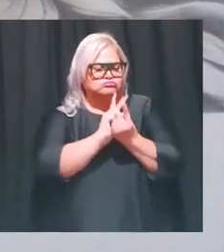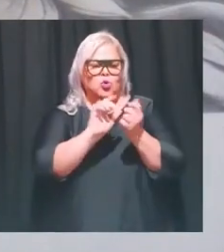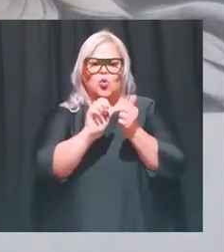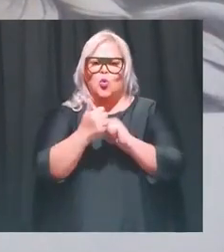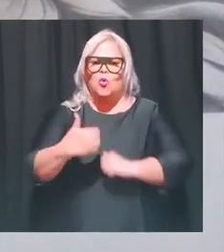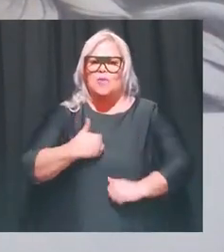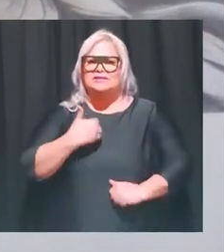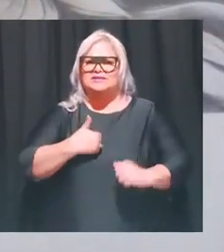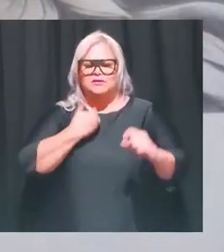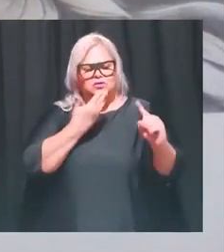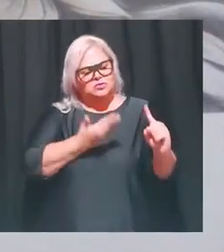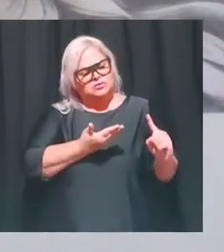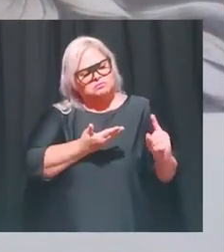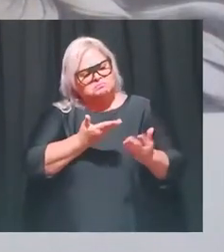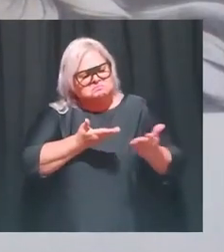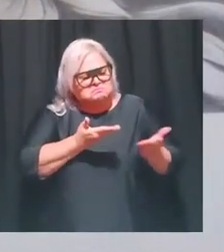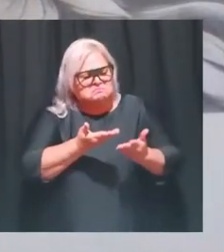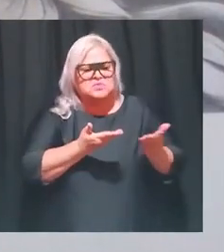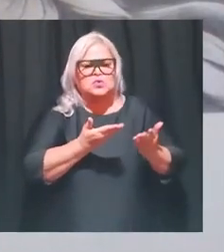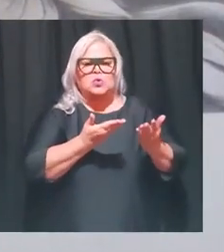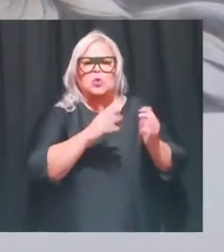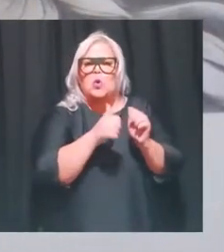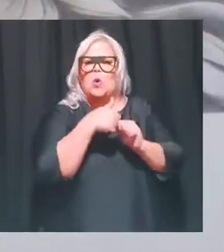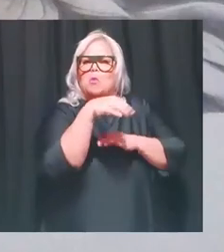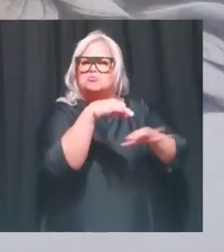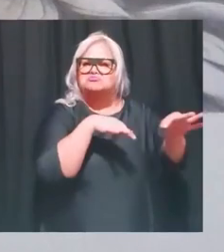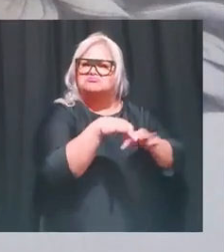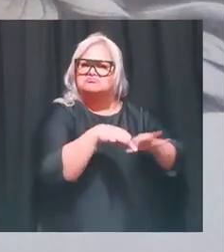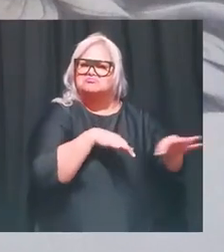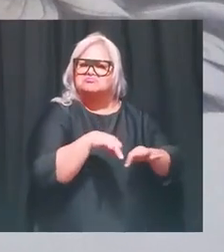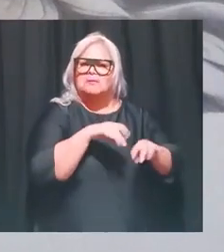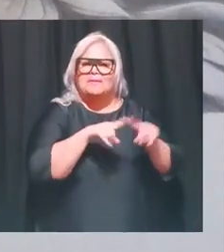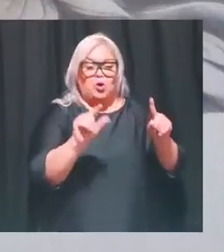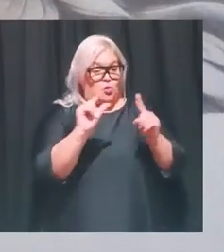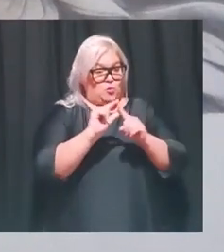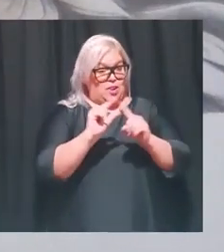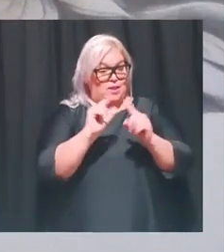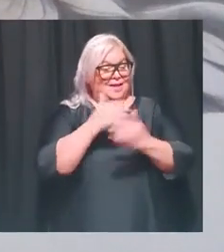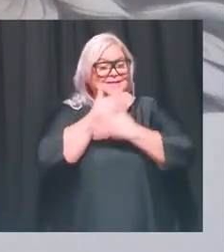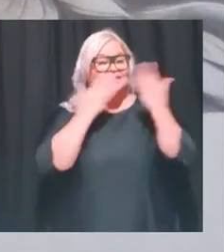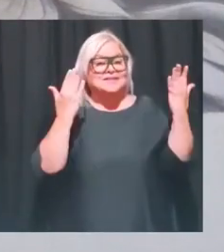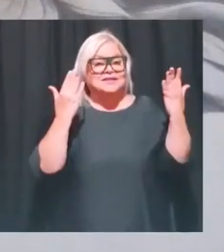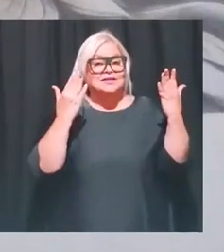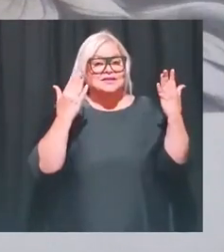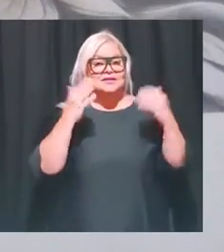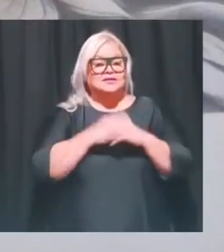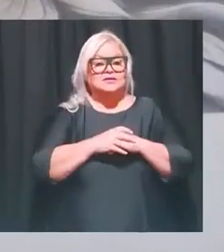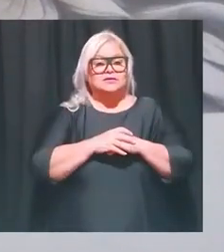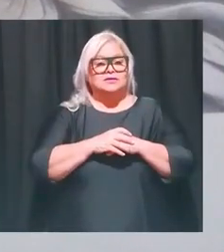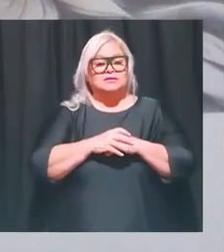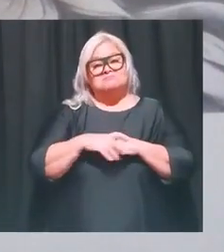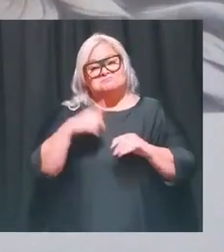como verdad como ustedes lo describirían pero sin palabras y todo esto suena bien raro